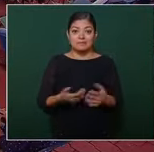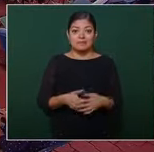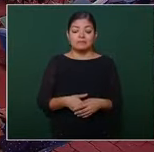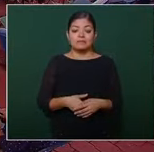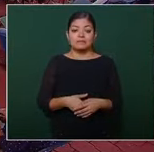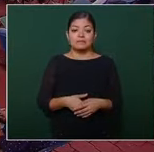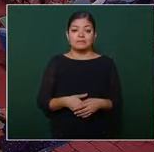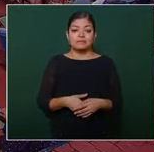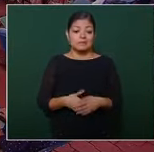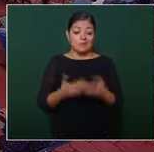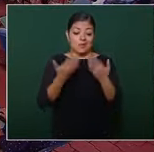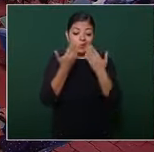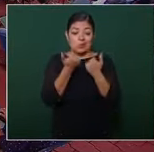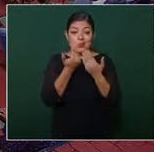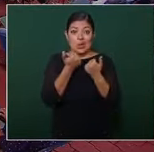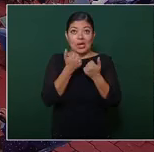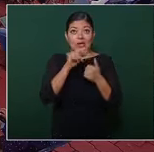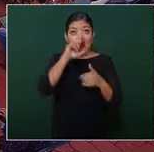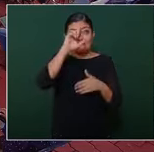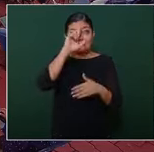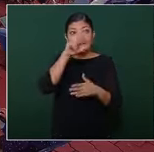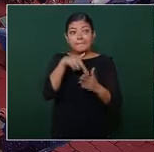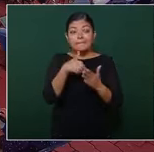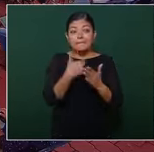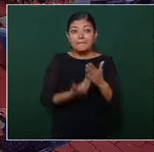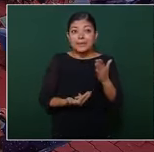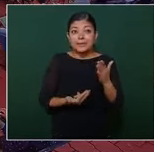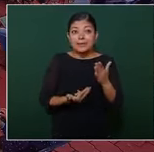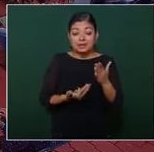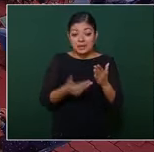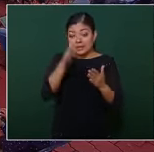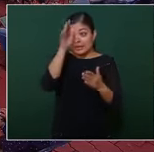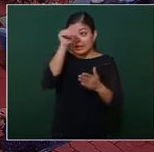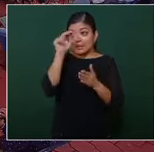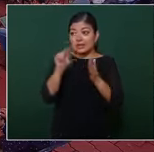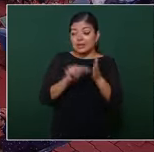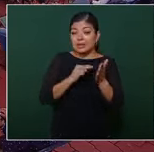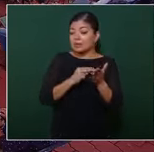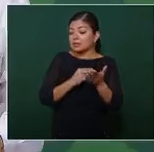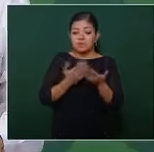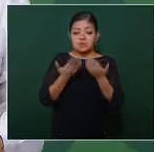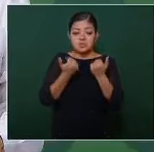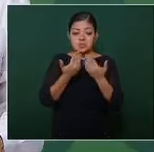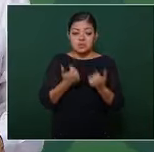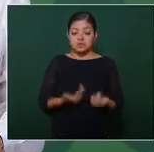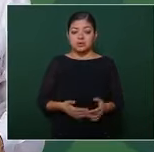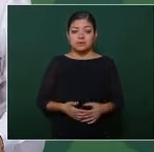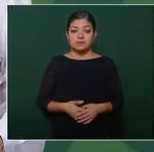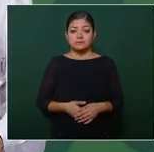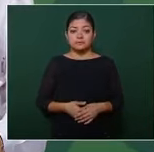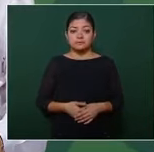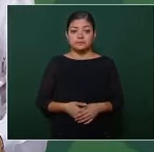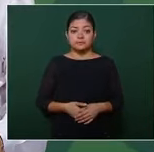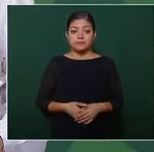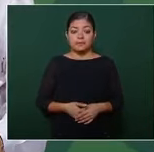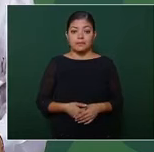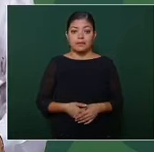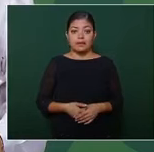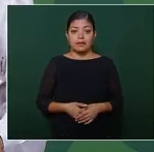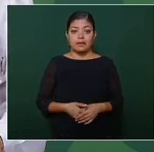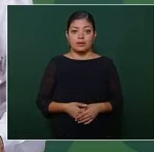ninguna violación al tratado esto que